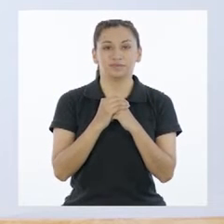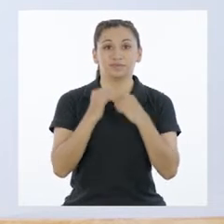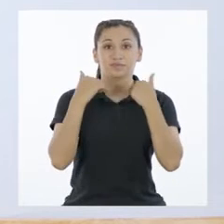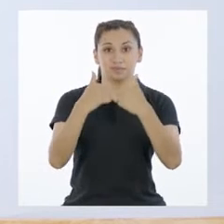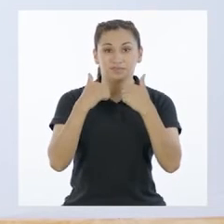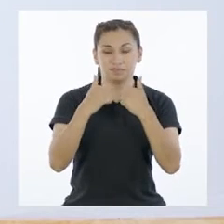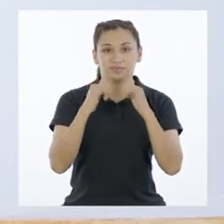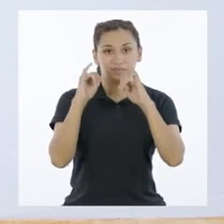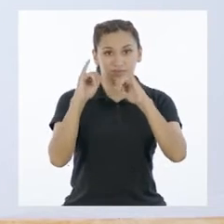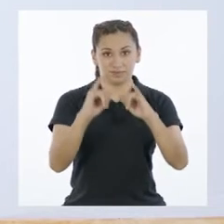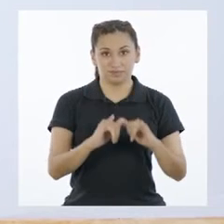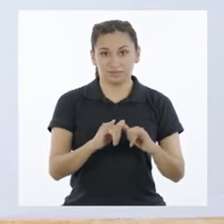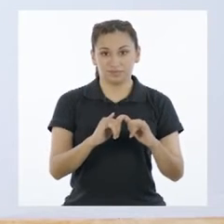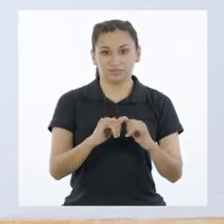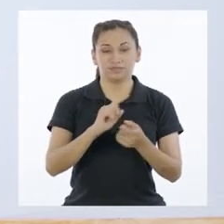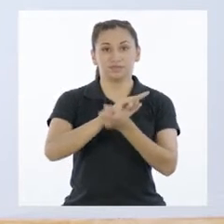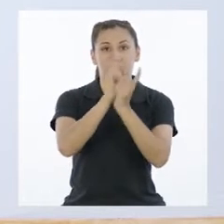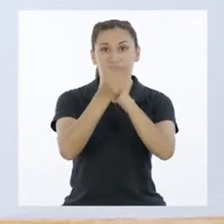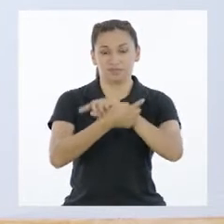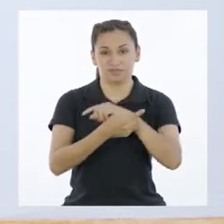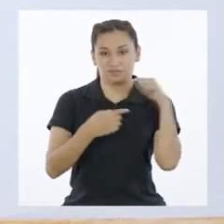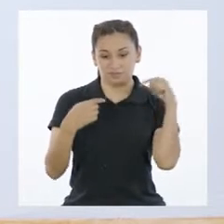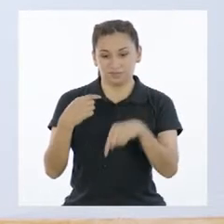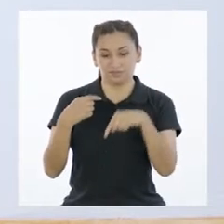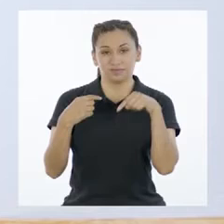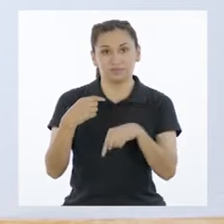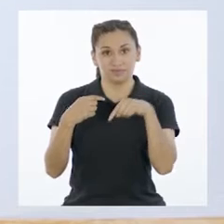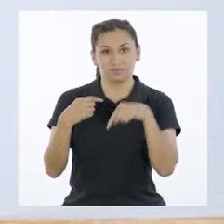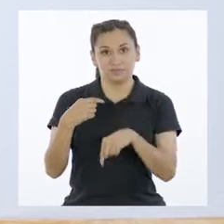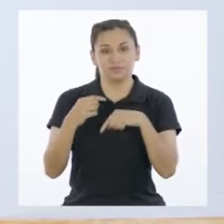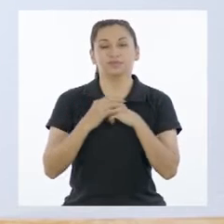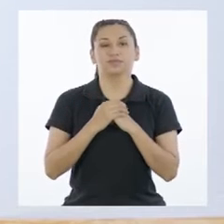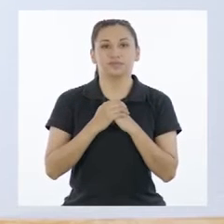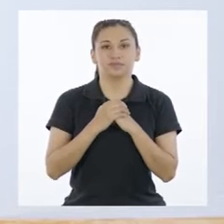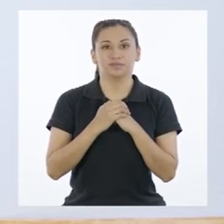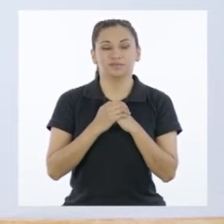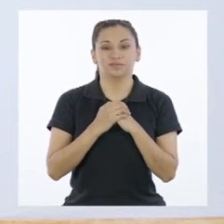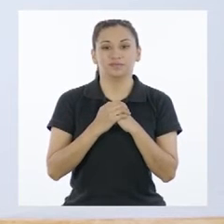Ahí. Bien. Nos quedamos. Repetimos al otro lado.